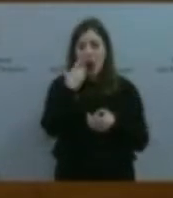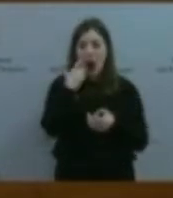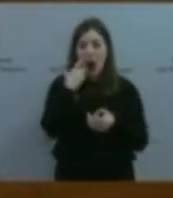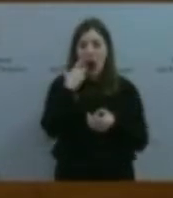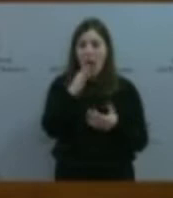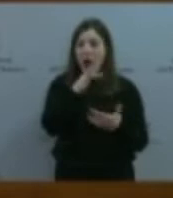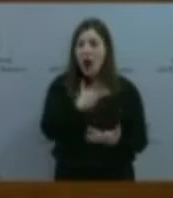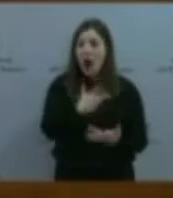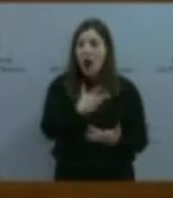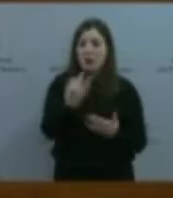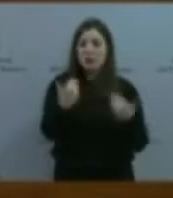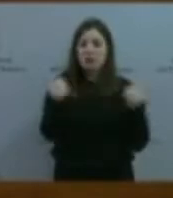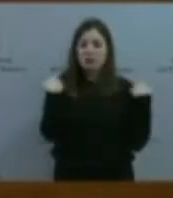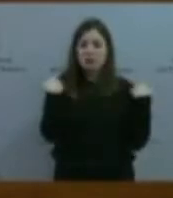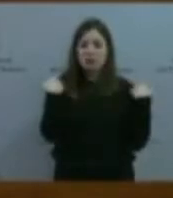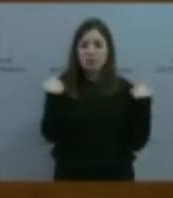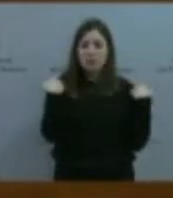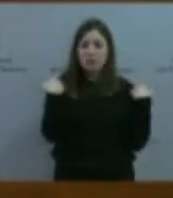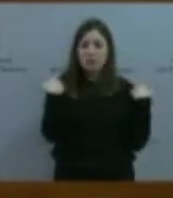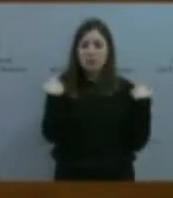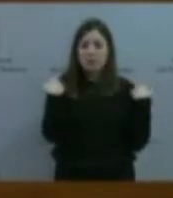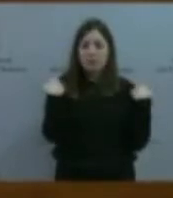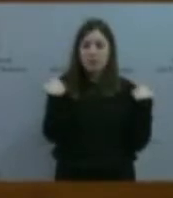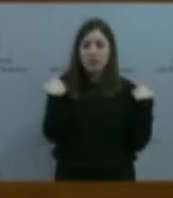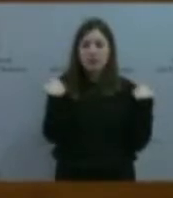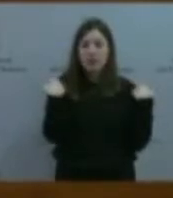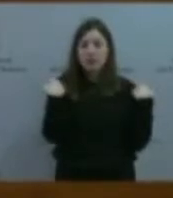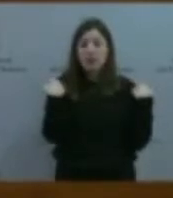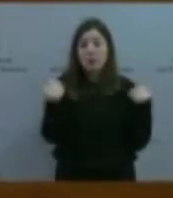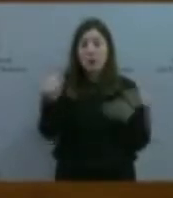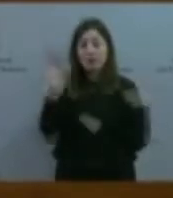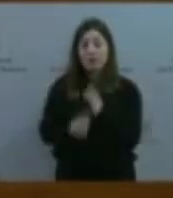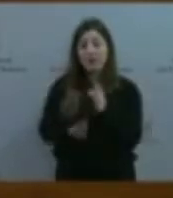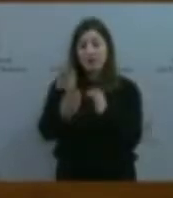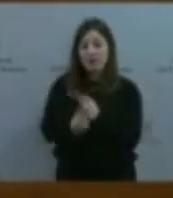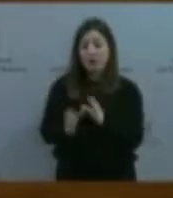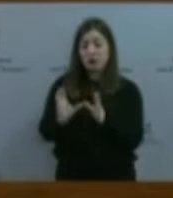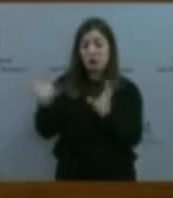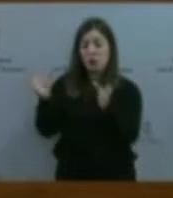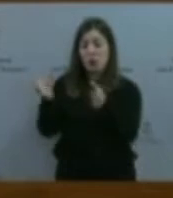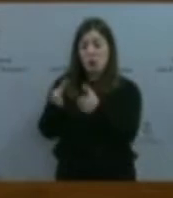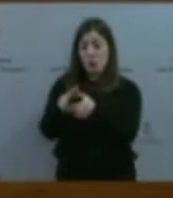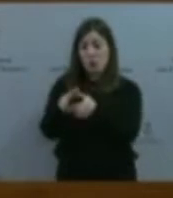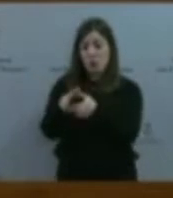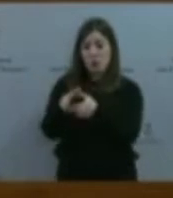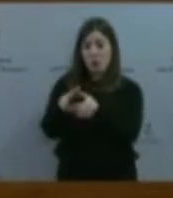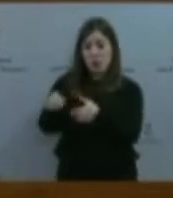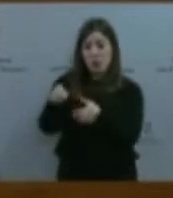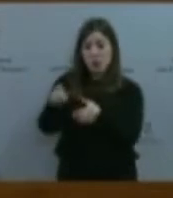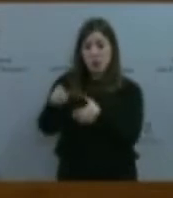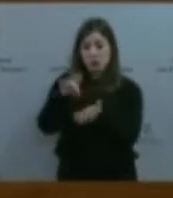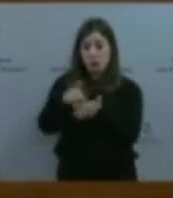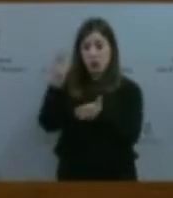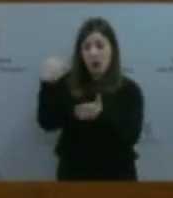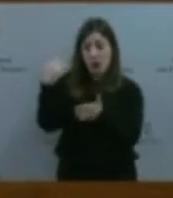desmanes que una pandilla de desaprensivos y desaprensivas cometieron en su momento. No que nos hagamos responsables, pero sí